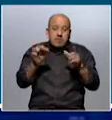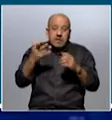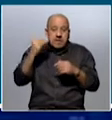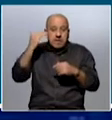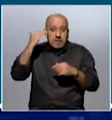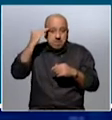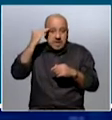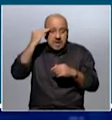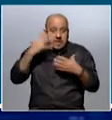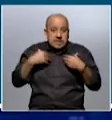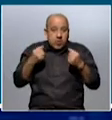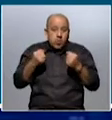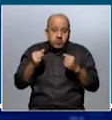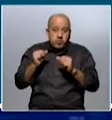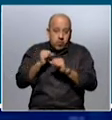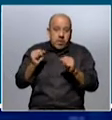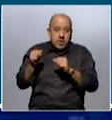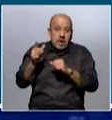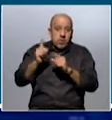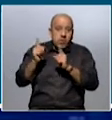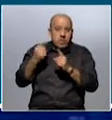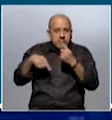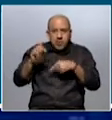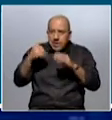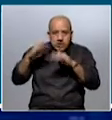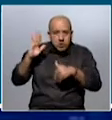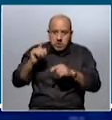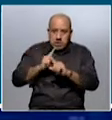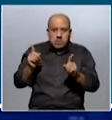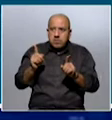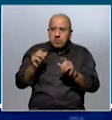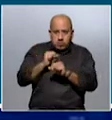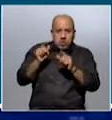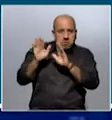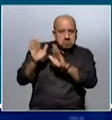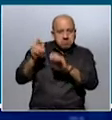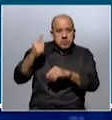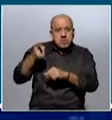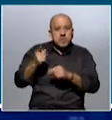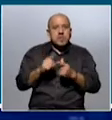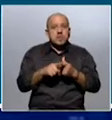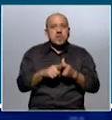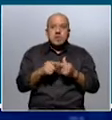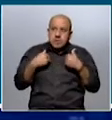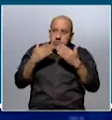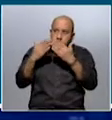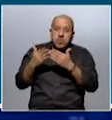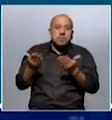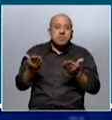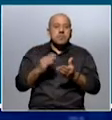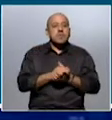y ahí tal vez haya alguna persona que pueda decidir, pero la mayoría de ellas puede decidir por sí misma. ¿Se les ha preguntado?